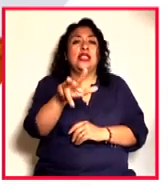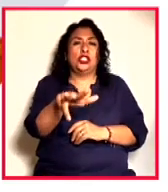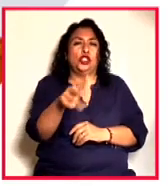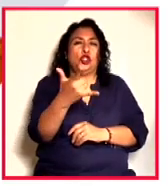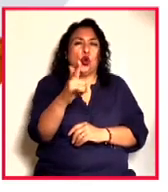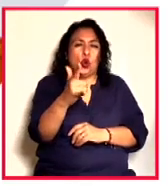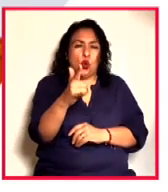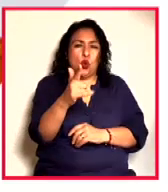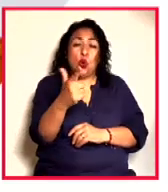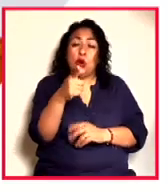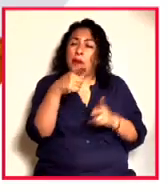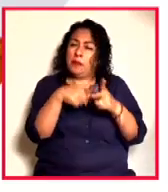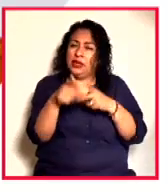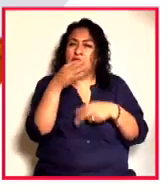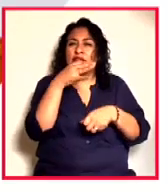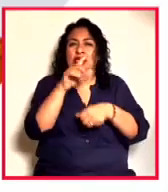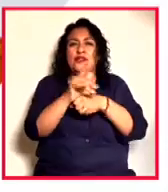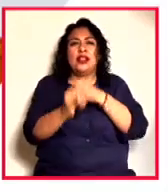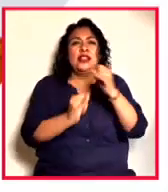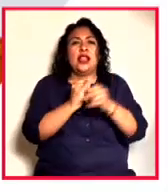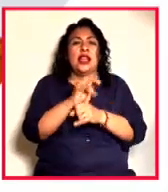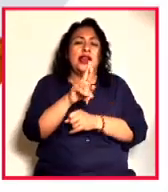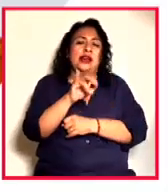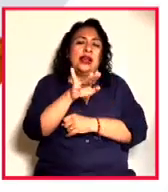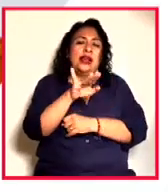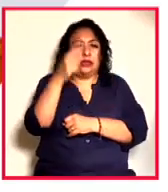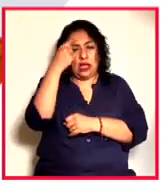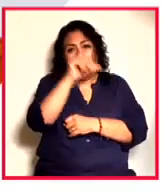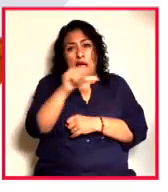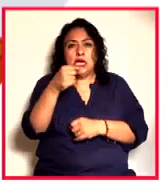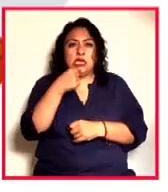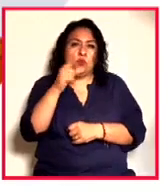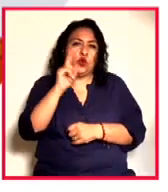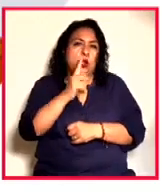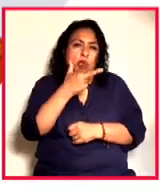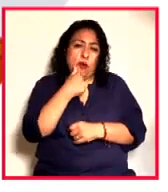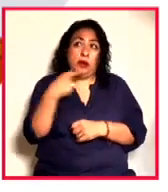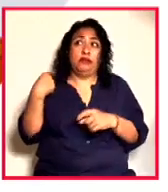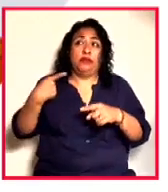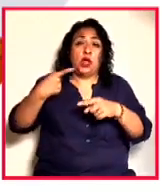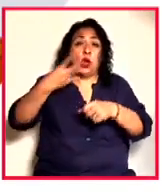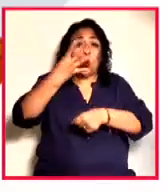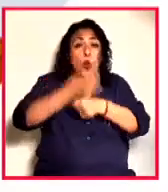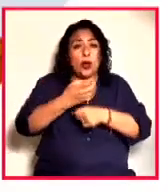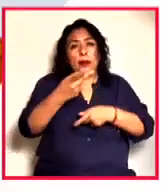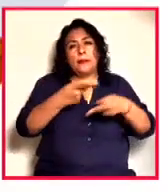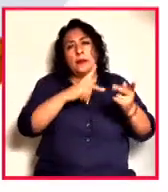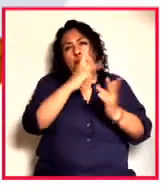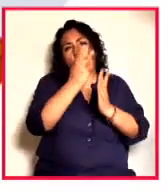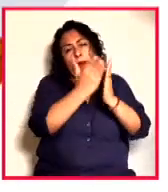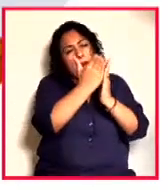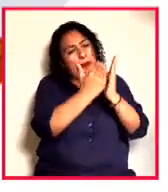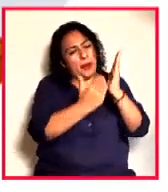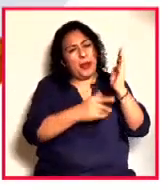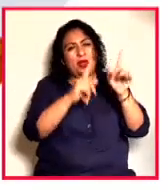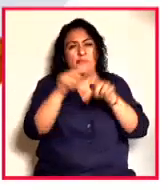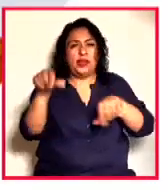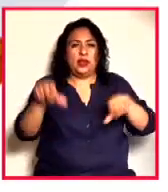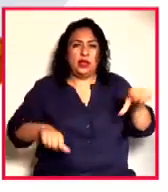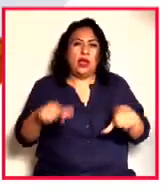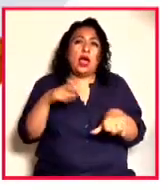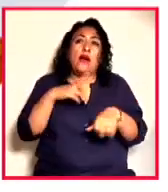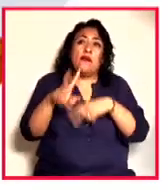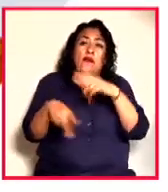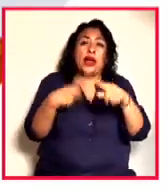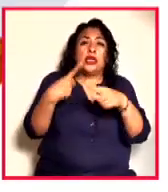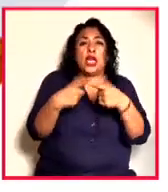Raíces para Niños y Niñas. Es un encuentro que para su cuarta edición ha preparado un programa muy extenso de actividades y va a contar con la presencia de